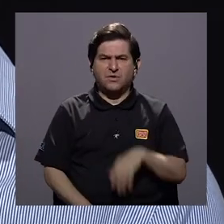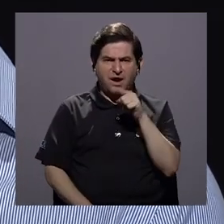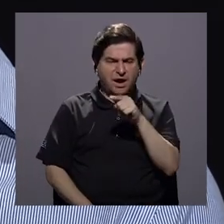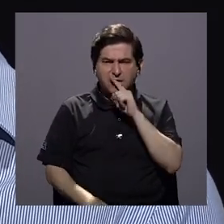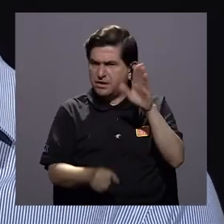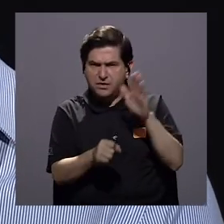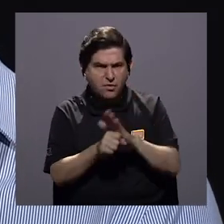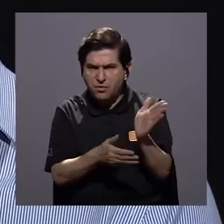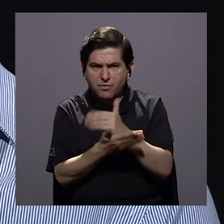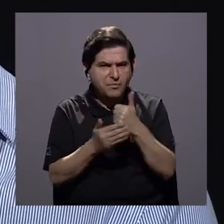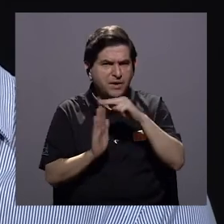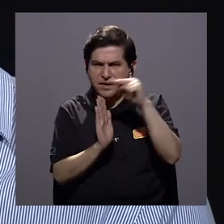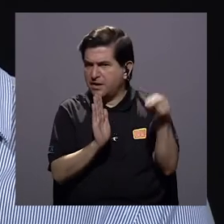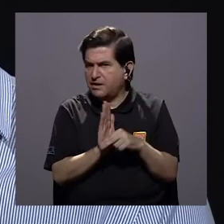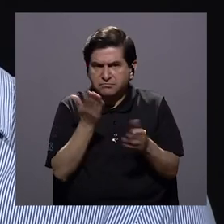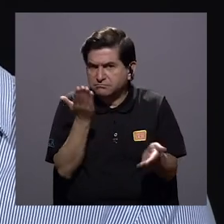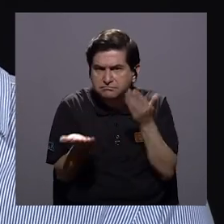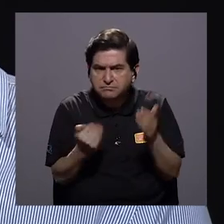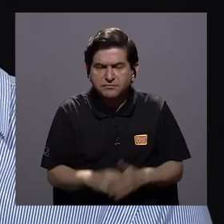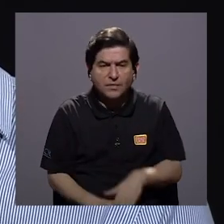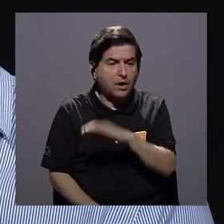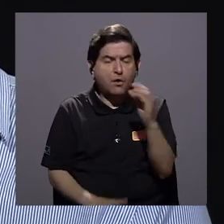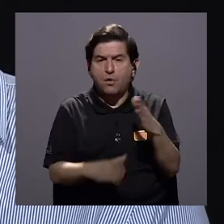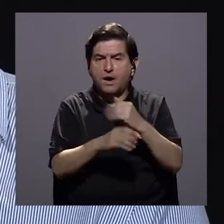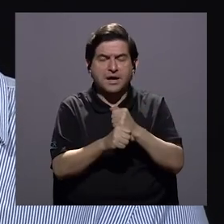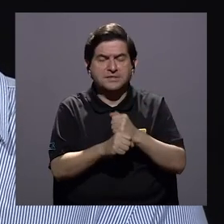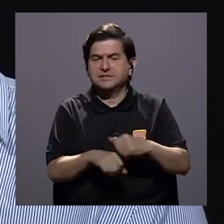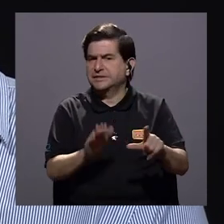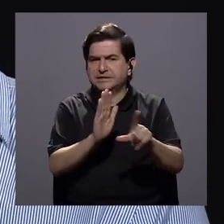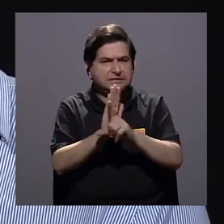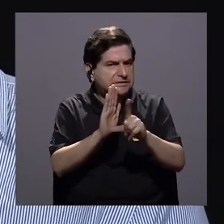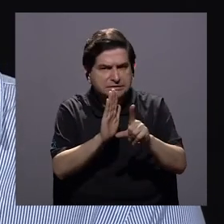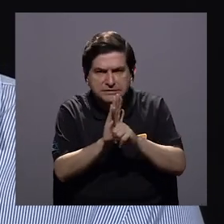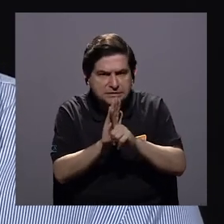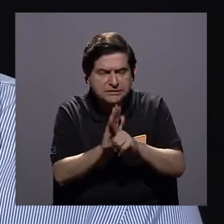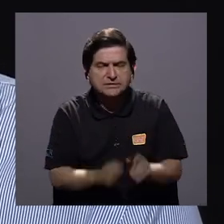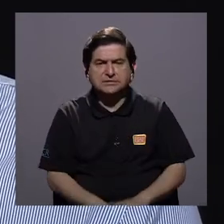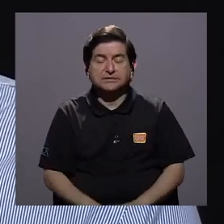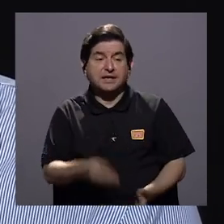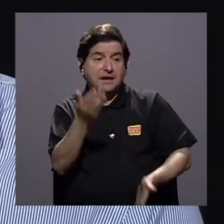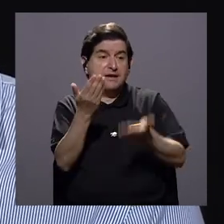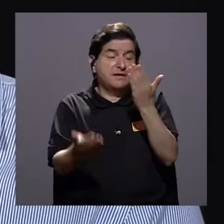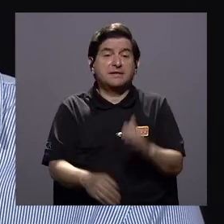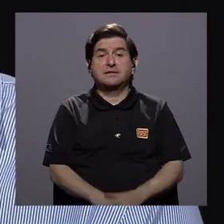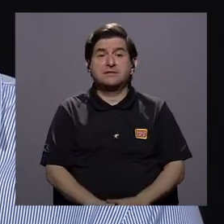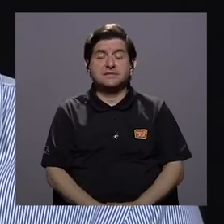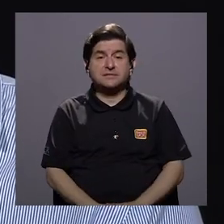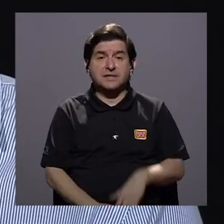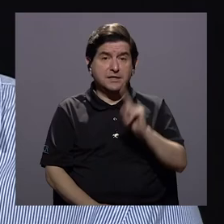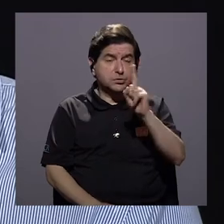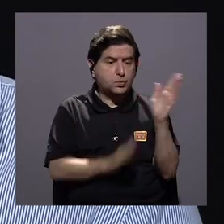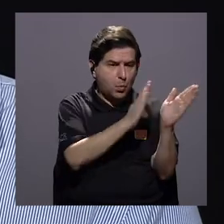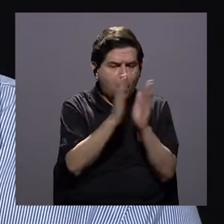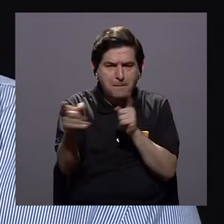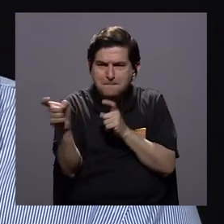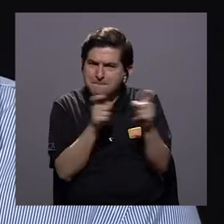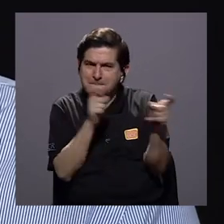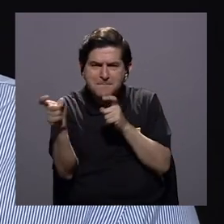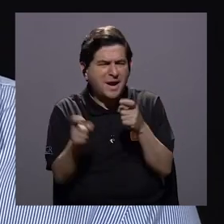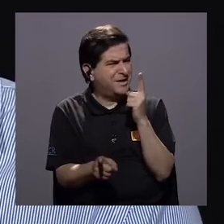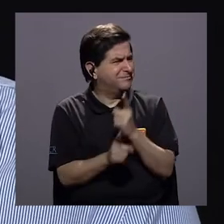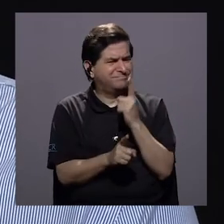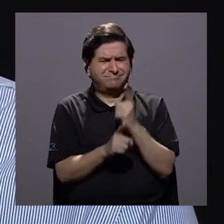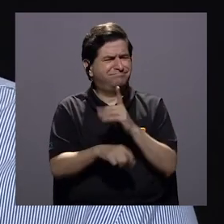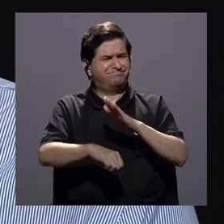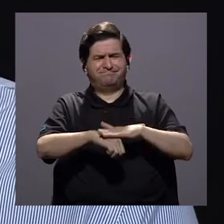ahí, si se está incumpliendo alguna normativa si se está haciendo de manera ilegal, si se está haciendo dentro de un marco de un plan de manejo que en realidad